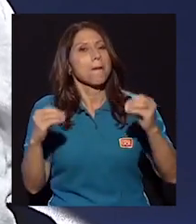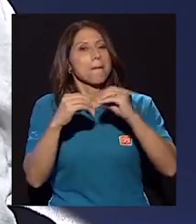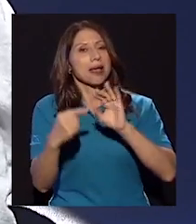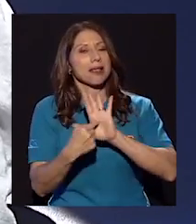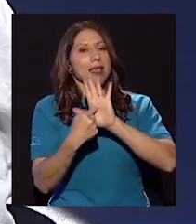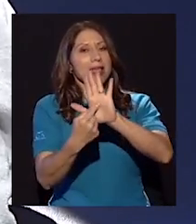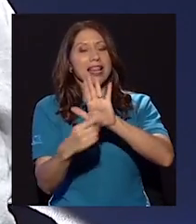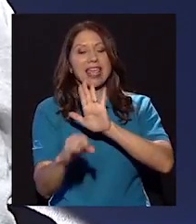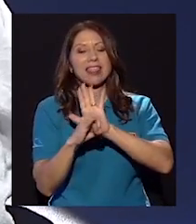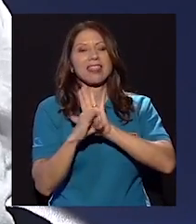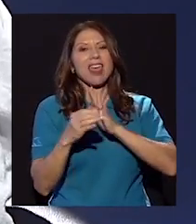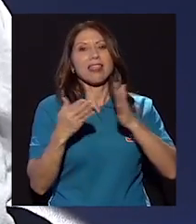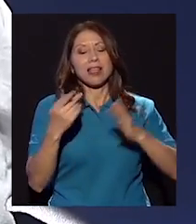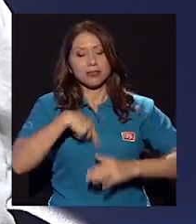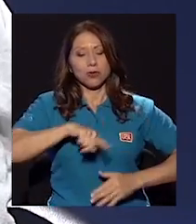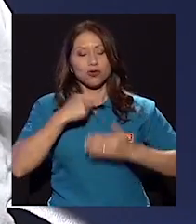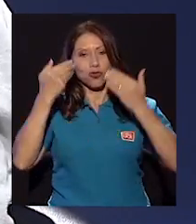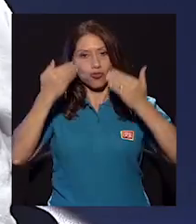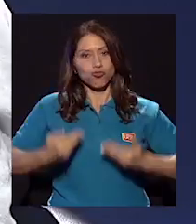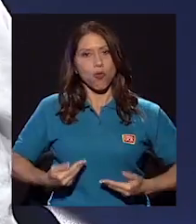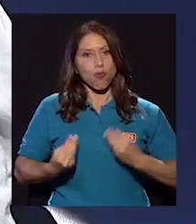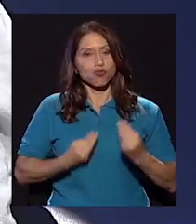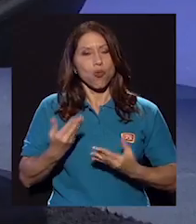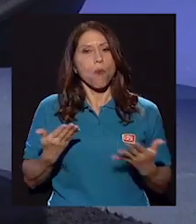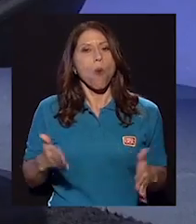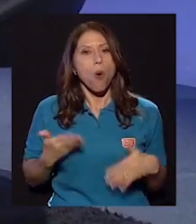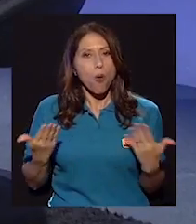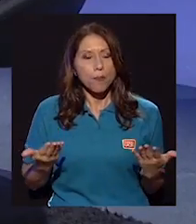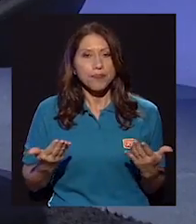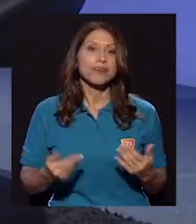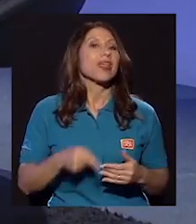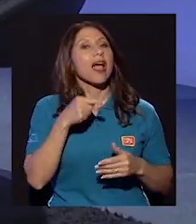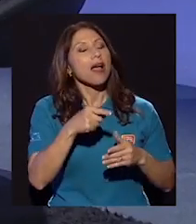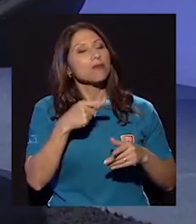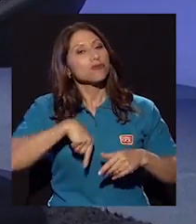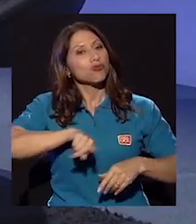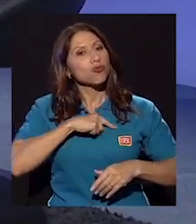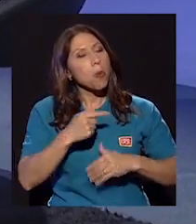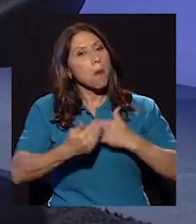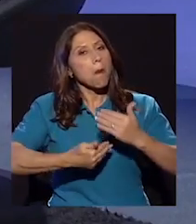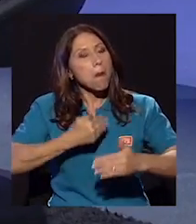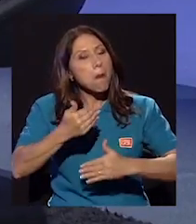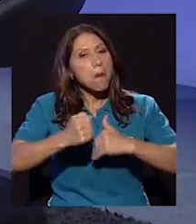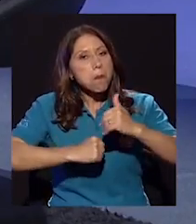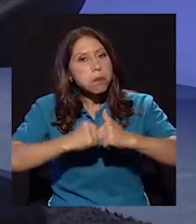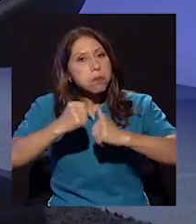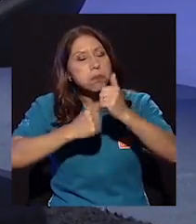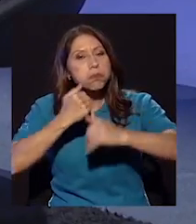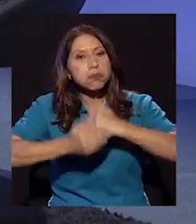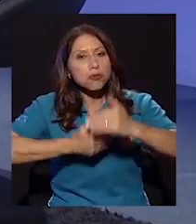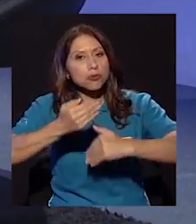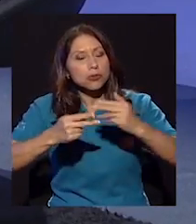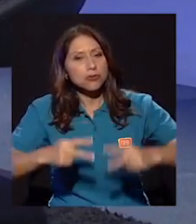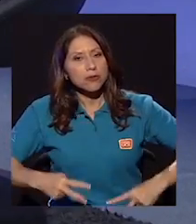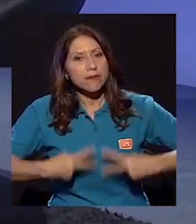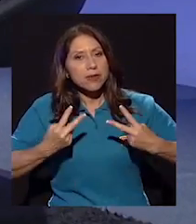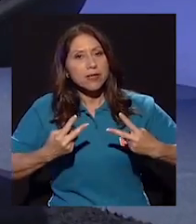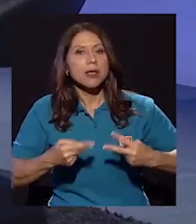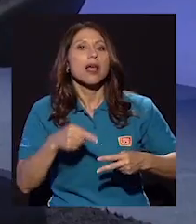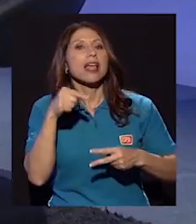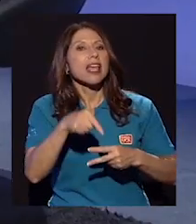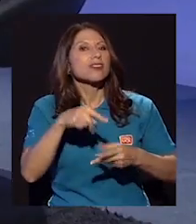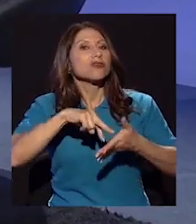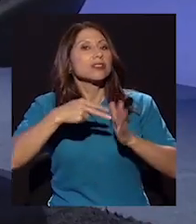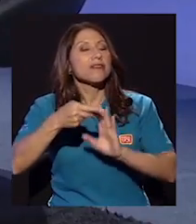visible. La identidad al final es lo que somos, cómo nos definimos. En ese camino vamos construyendo nuestro proceso de vida